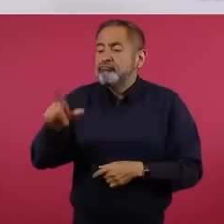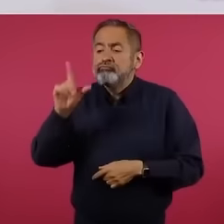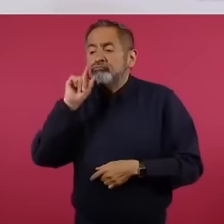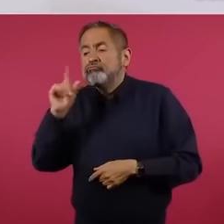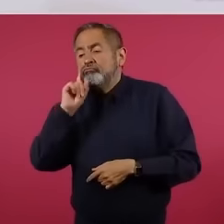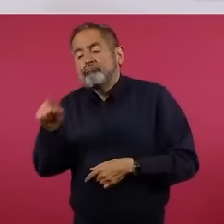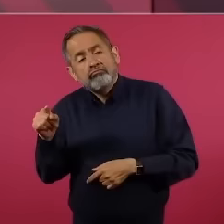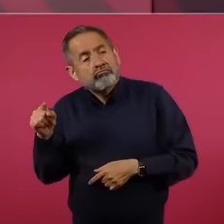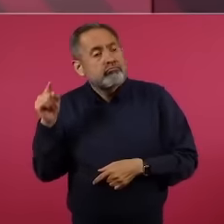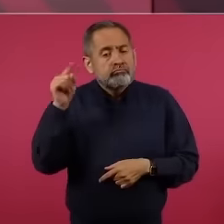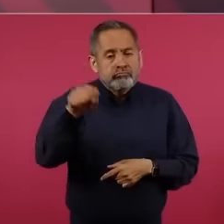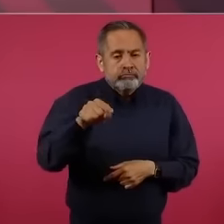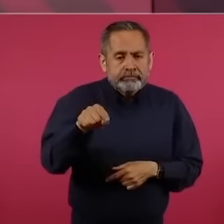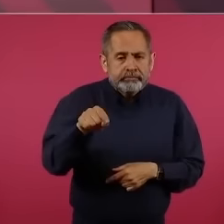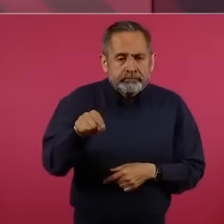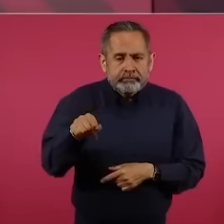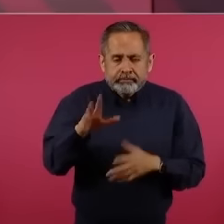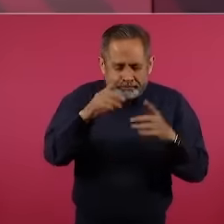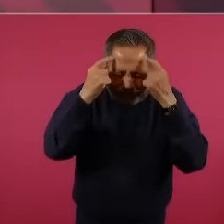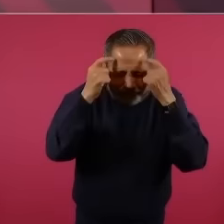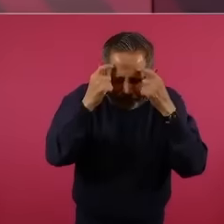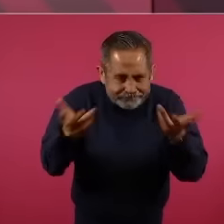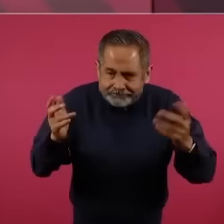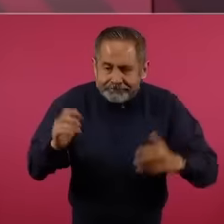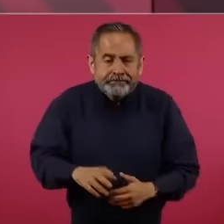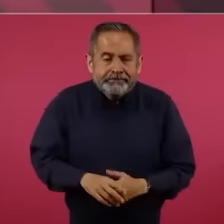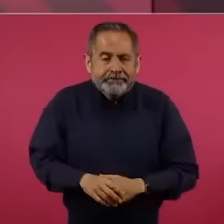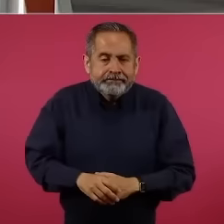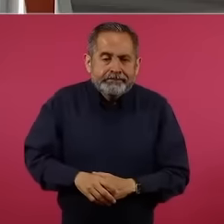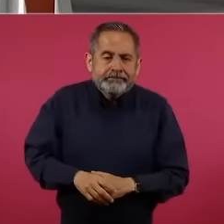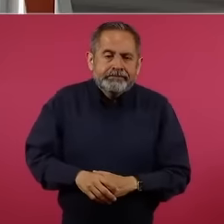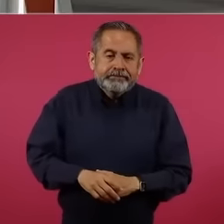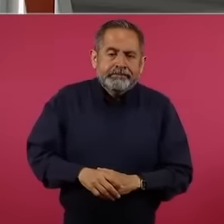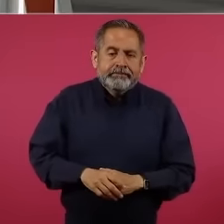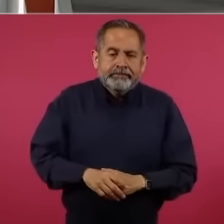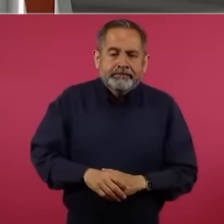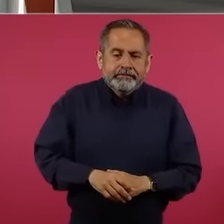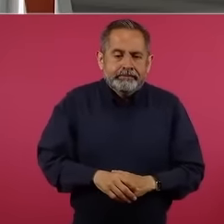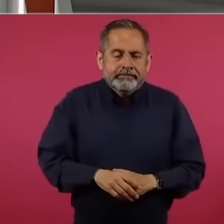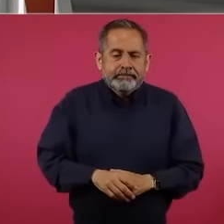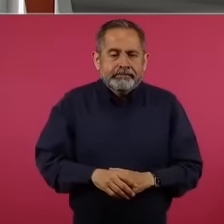fíjense el nivel